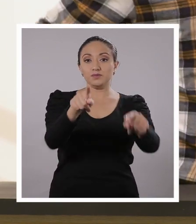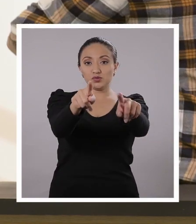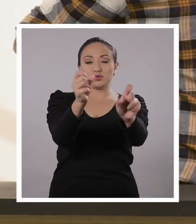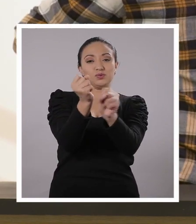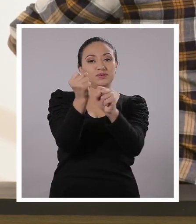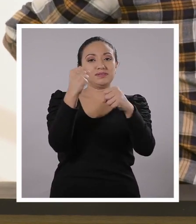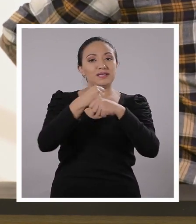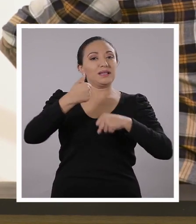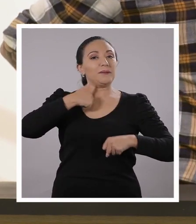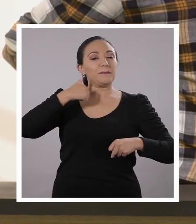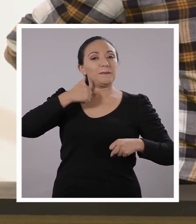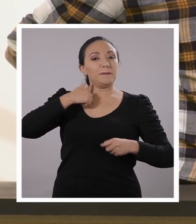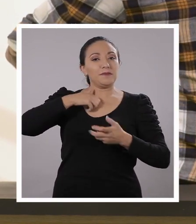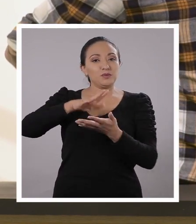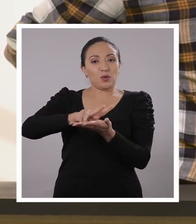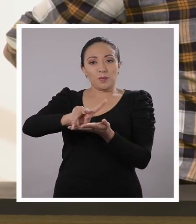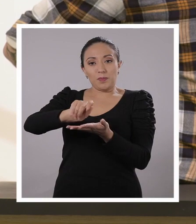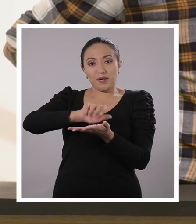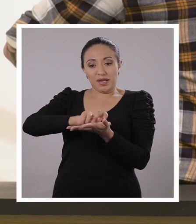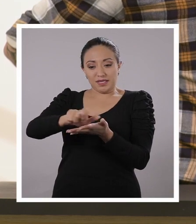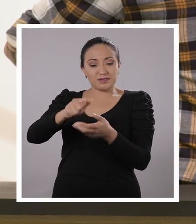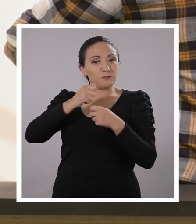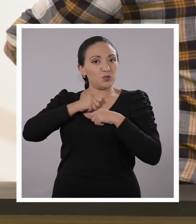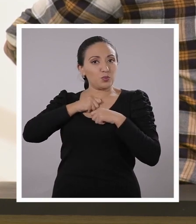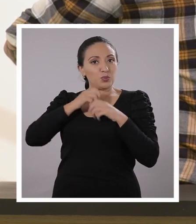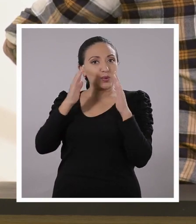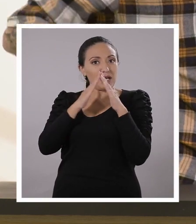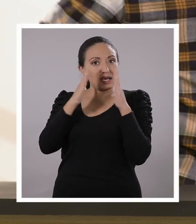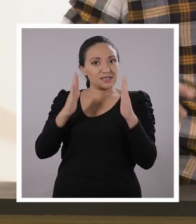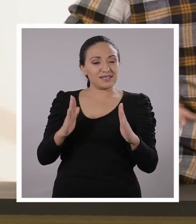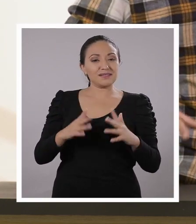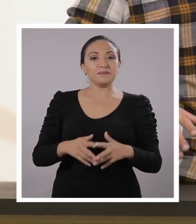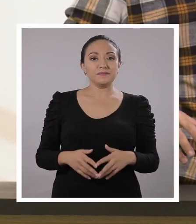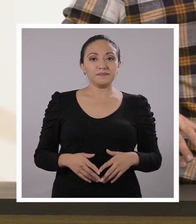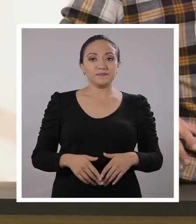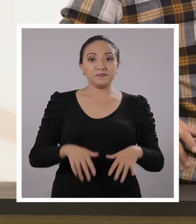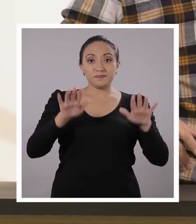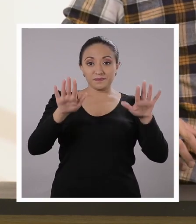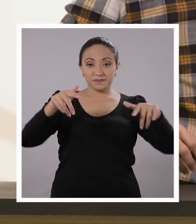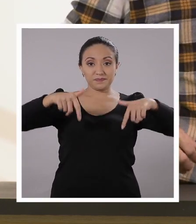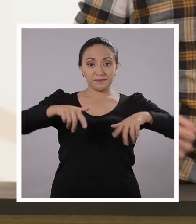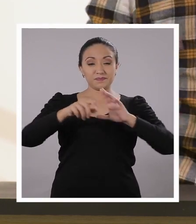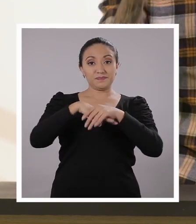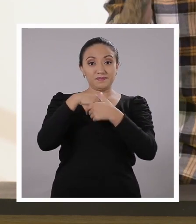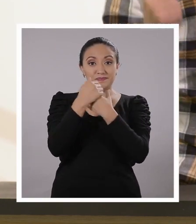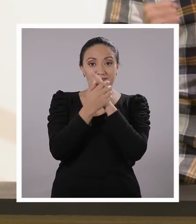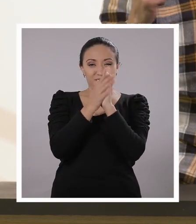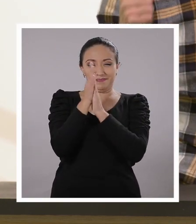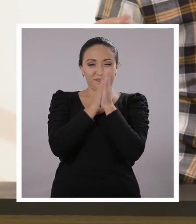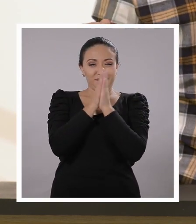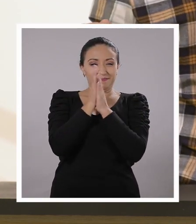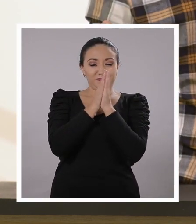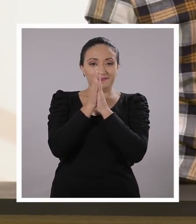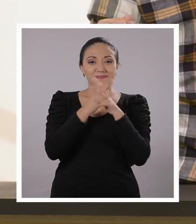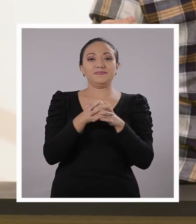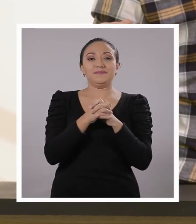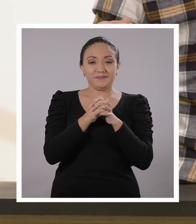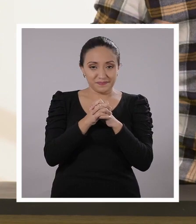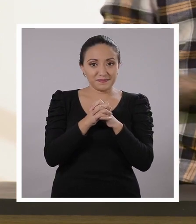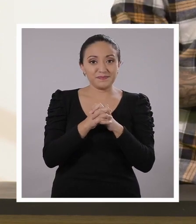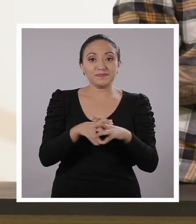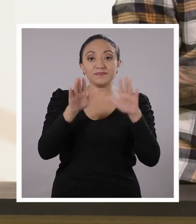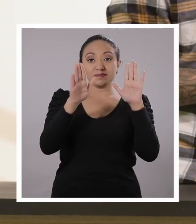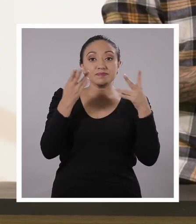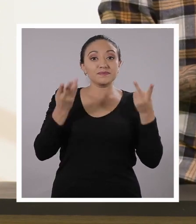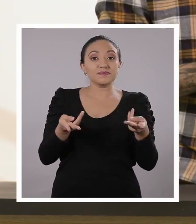porque vamos a aprender a hacer plastilina casera. Eso es que vamos a hacer ahora aquí. Eso es que vamos a hacer ahora aquí. Qué genial, qué genial.